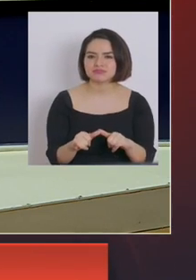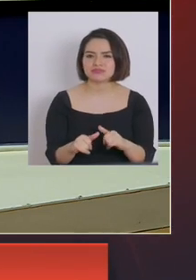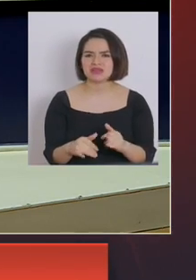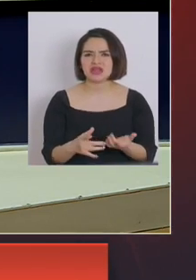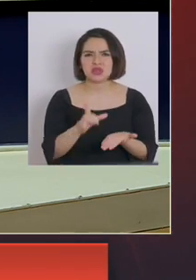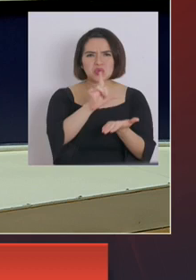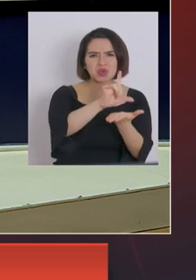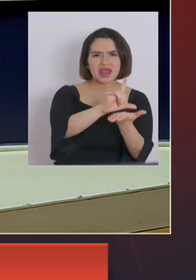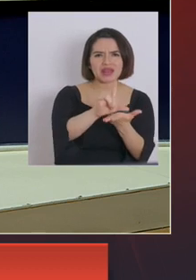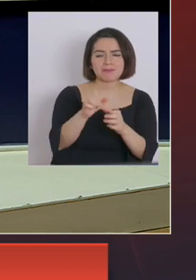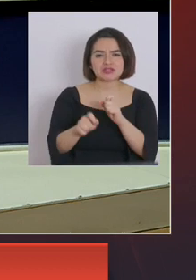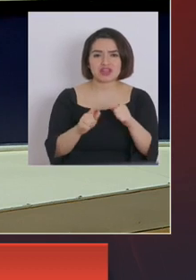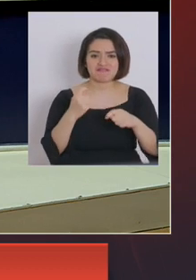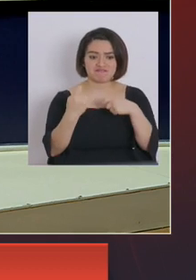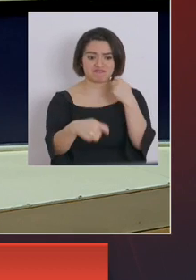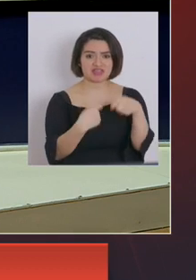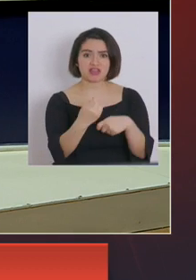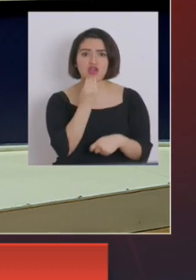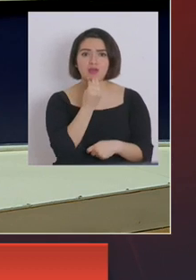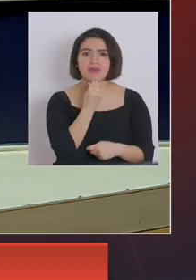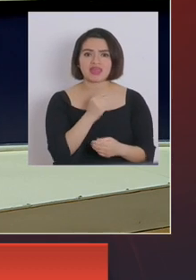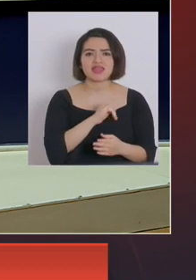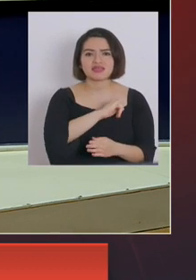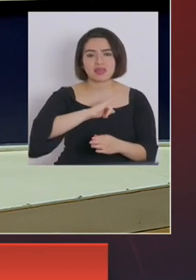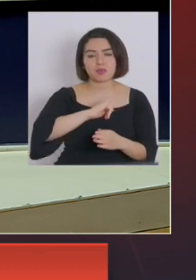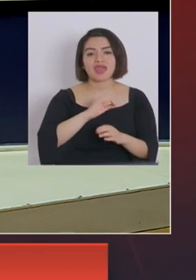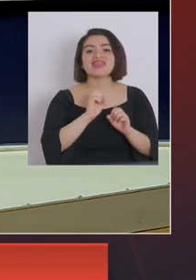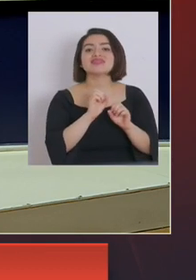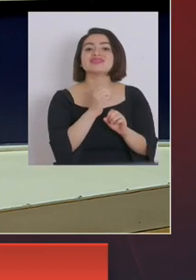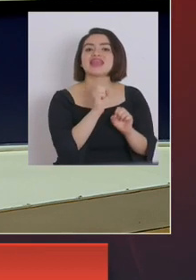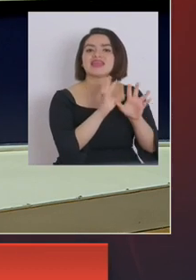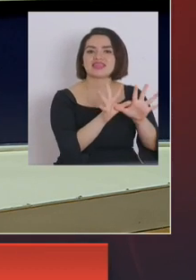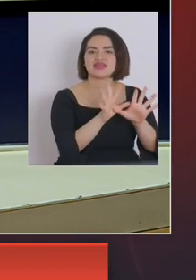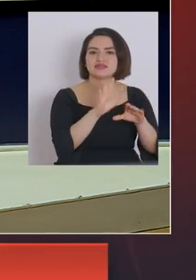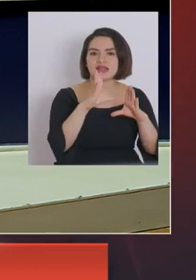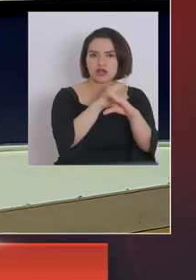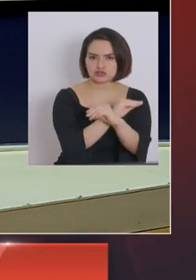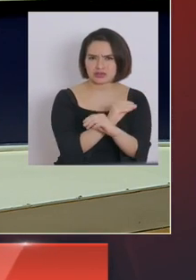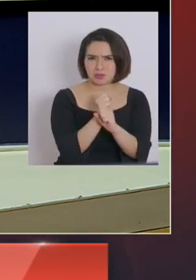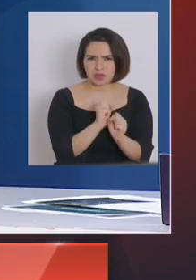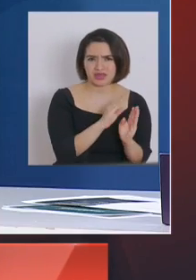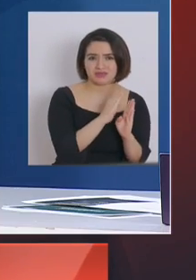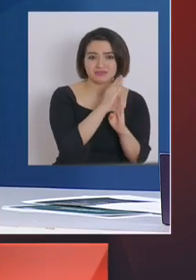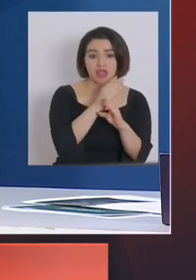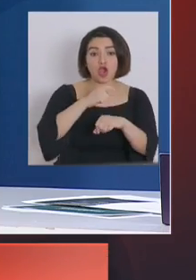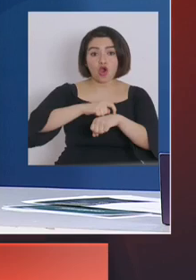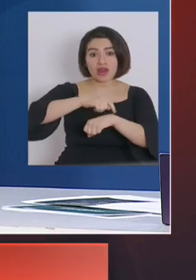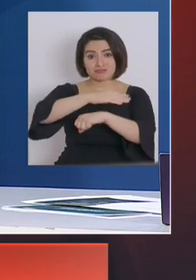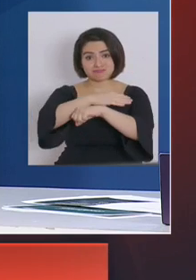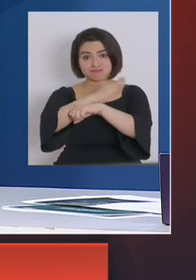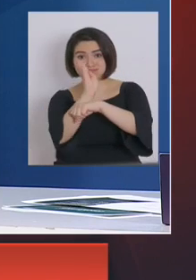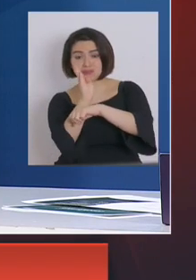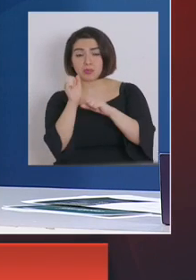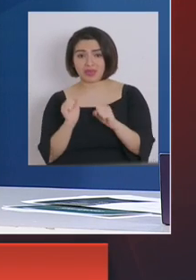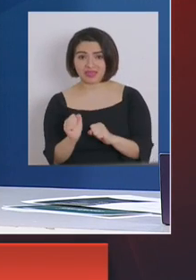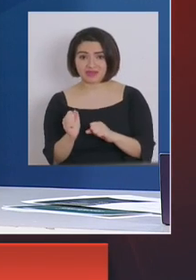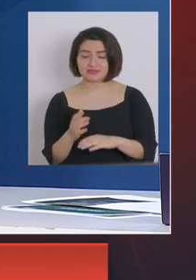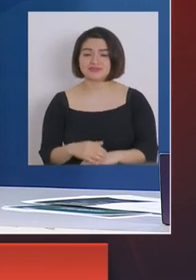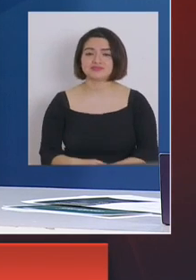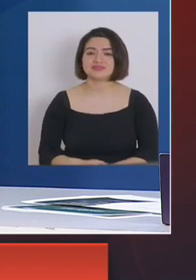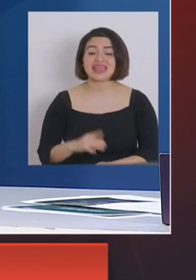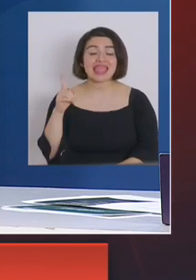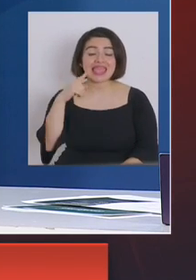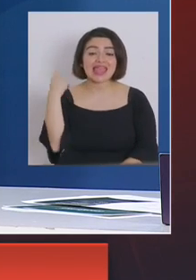funcionando pasadas las 23 horas. ¿Está la opción de atrasar esta medida? A ver, en general, yo diría que en términos